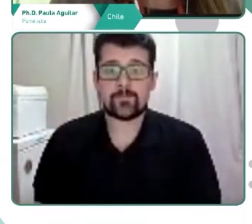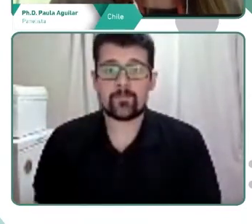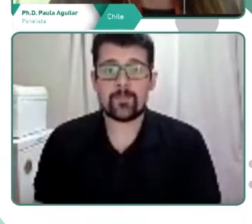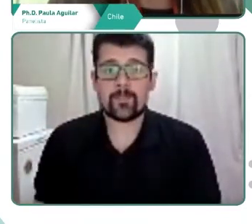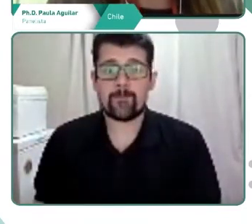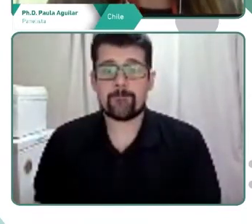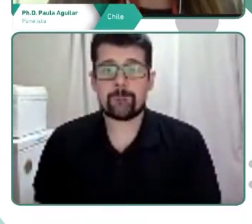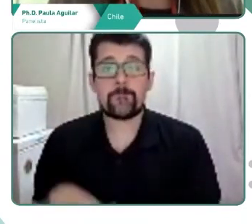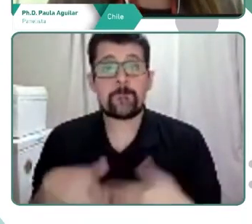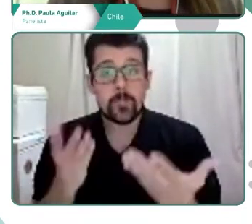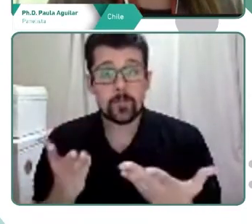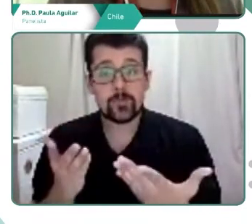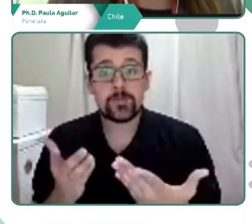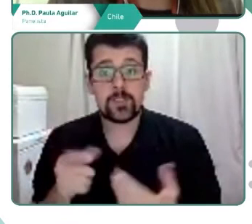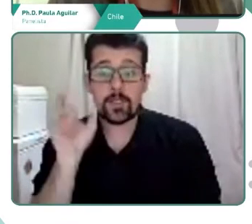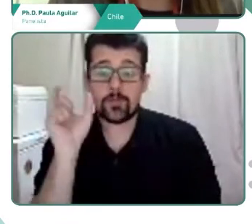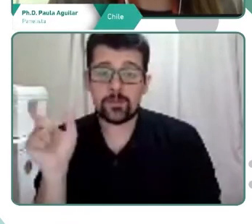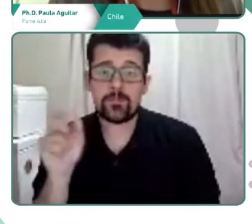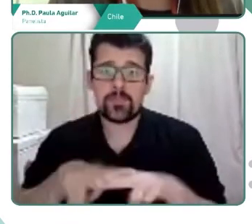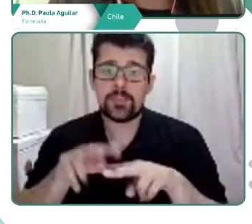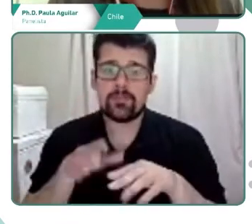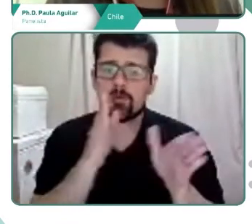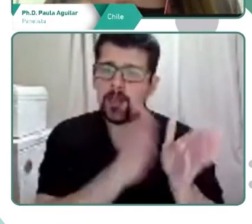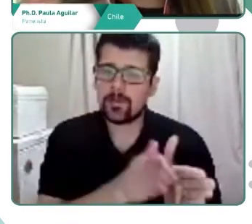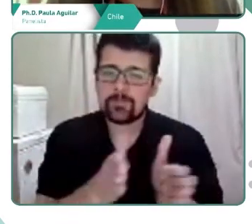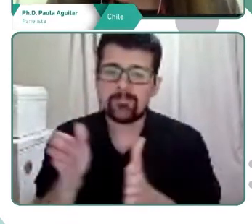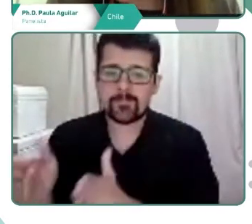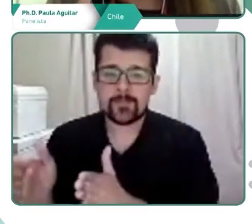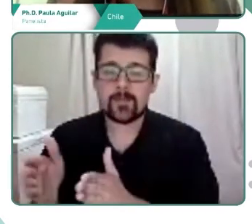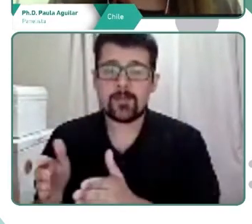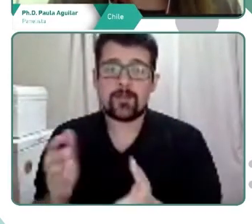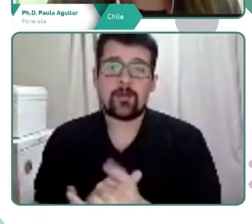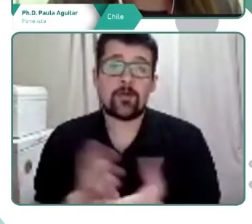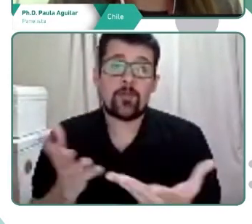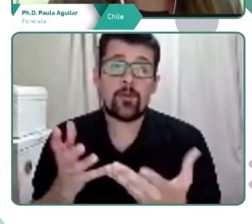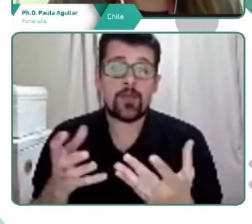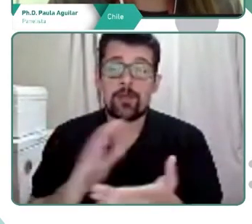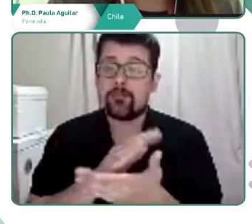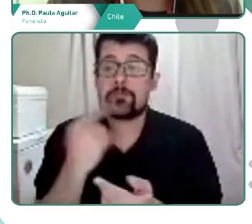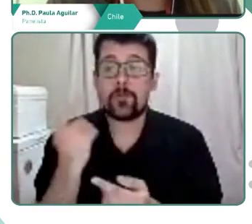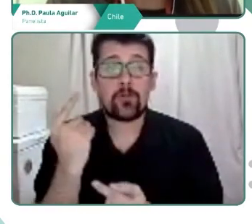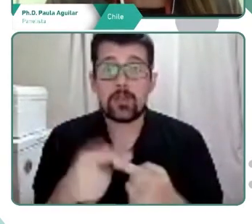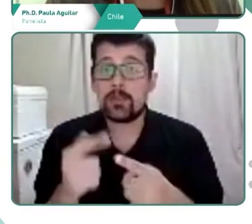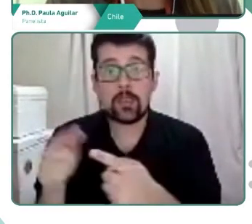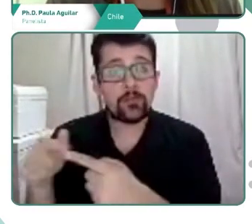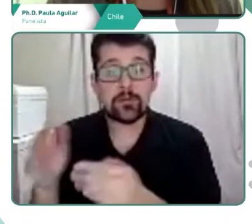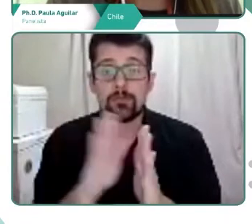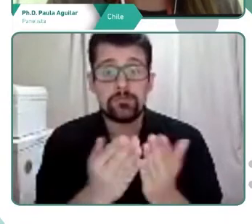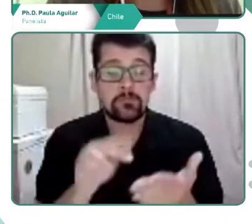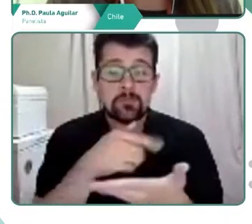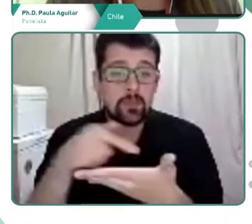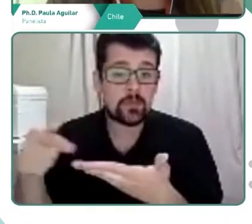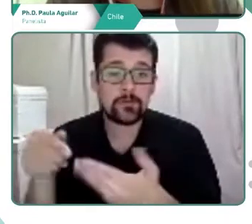Entonces, en primer término, realizamos una segmentación del corpus, de cada uno de los textos escritos por los profesores, en